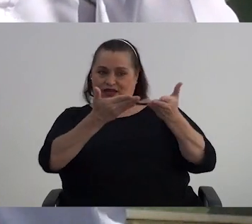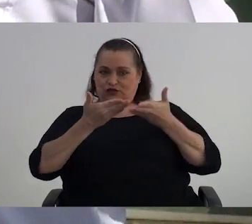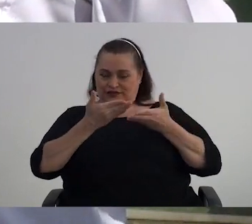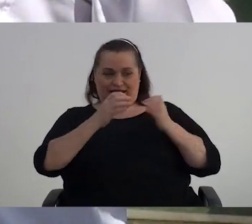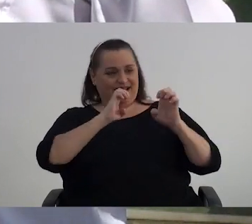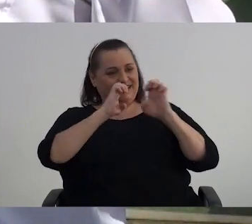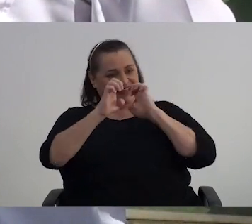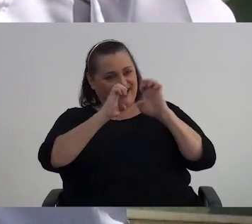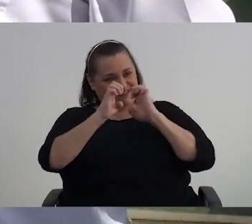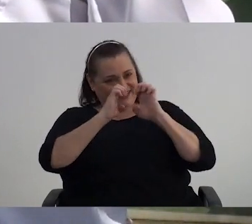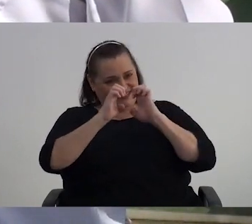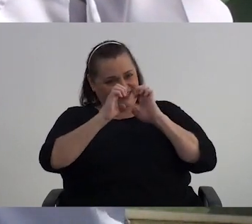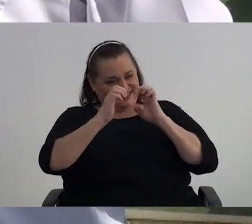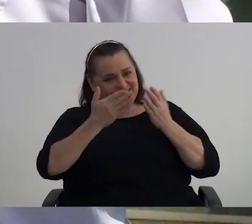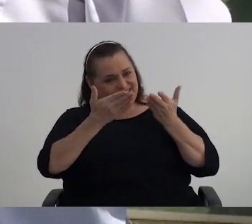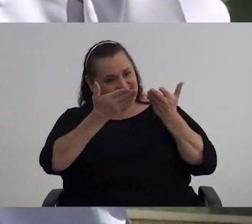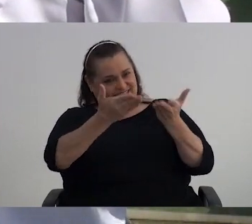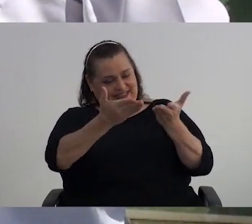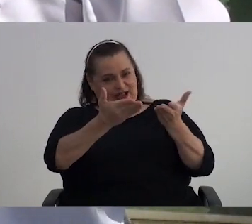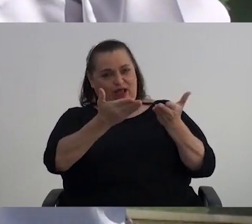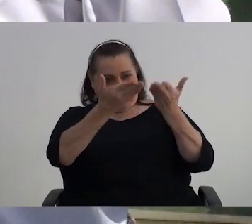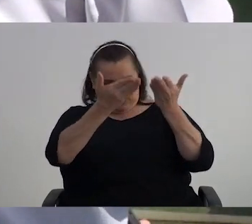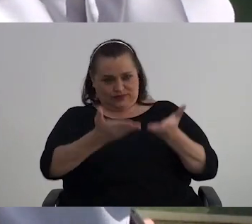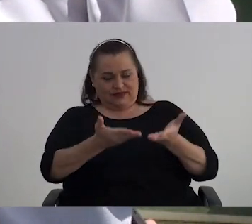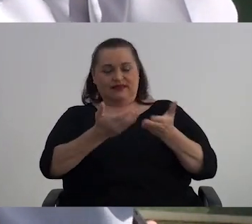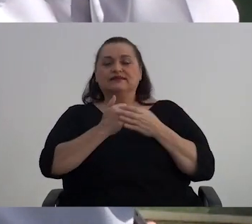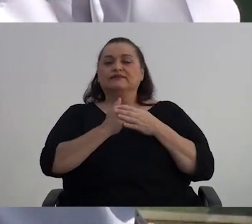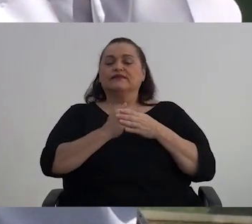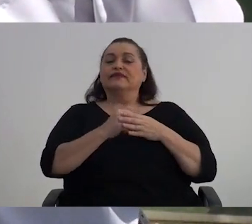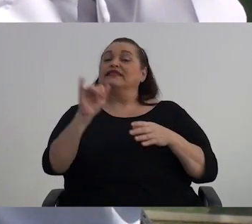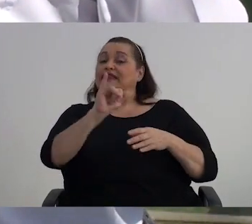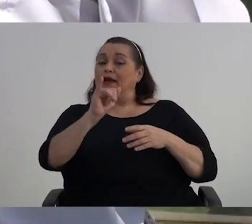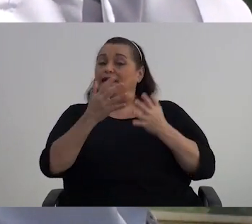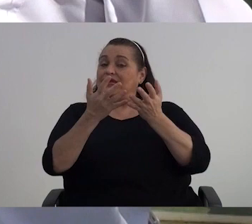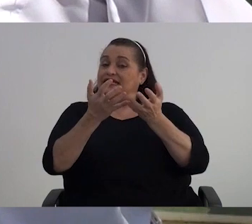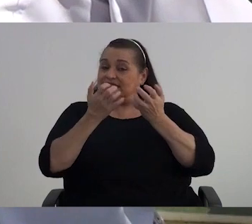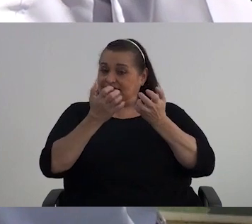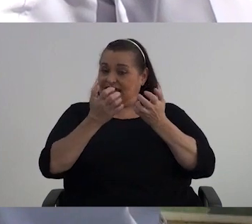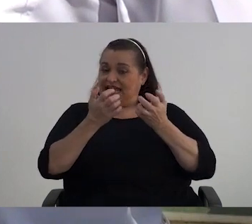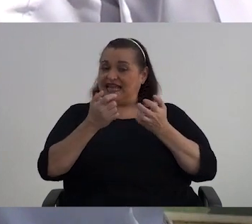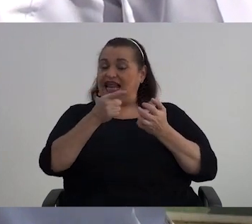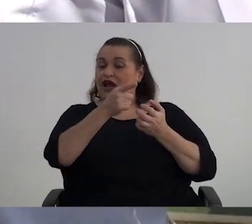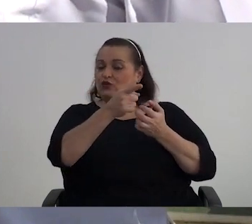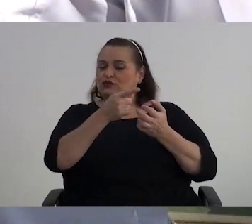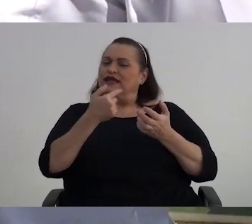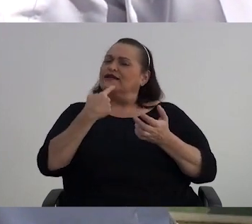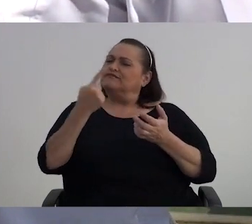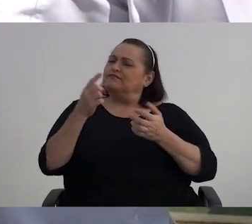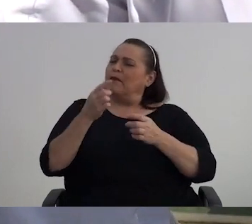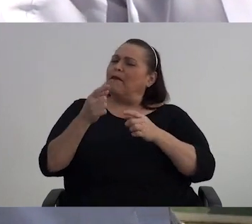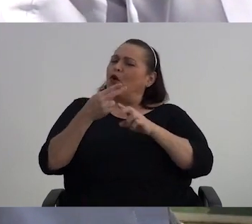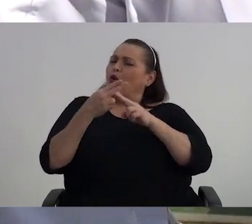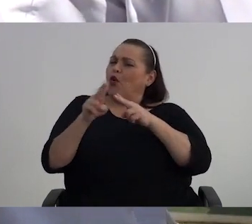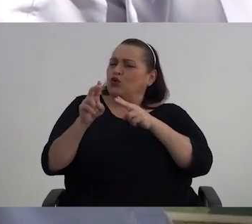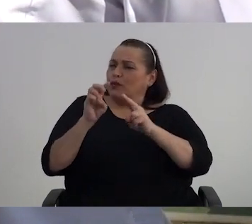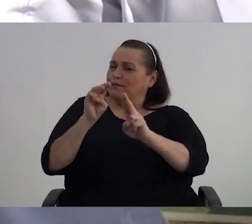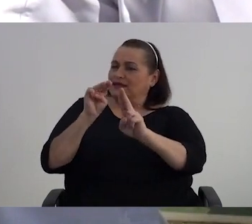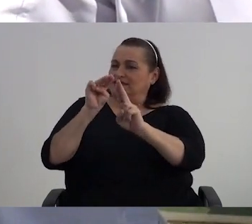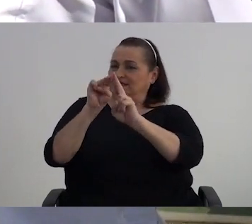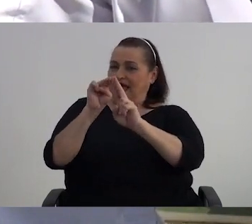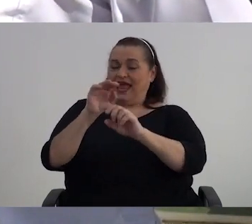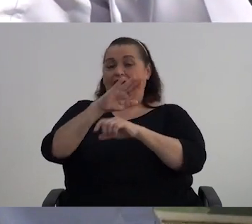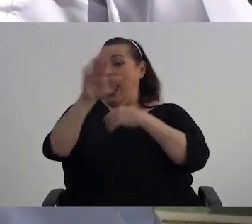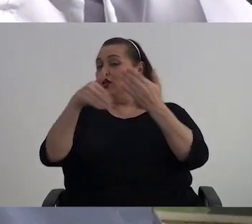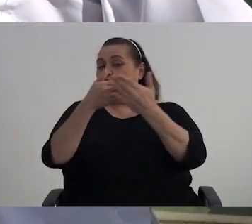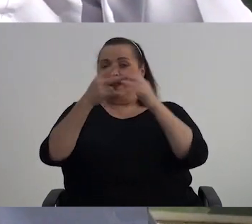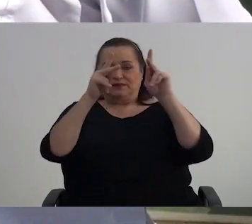de poderle hacer esta entrevista y quisiera que les enviera un pequeño mensaje a todos los